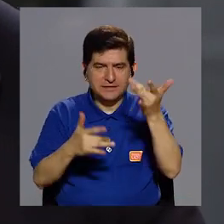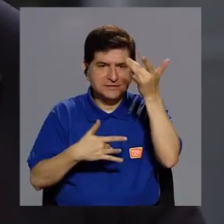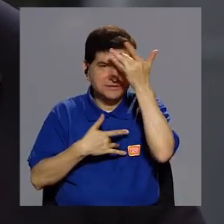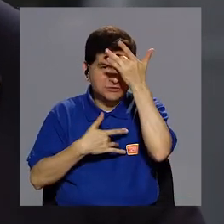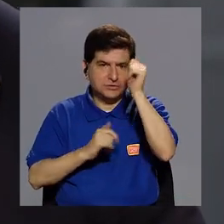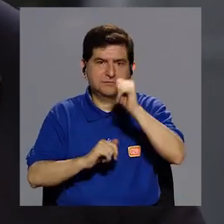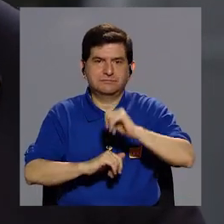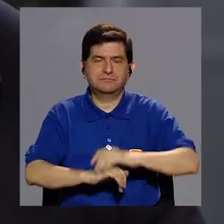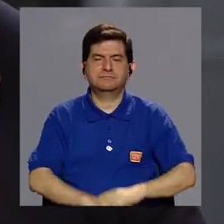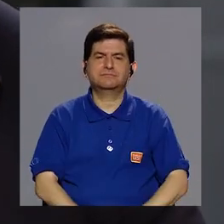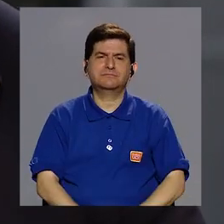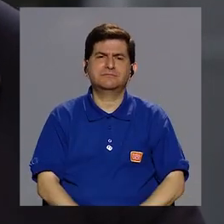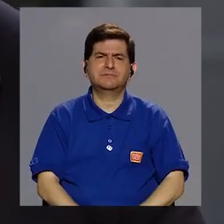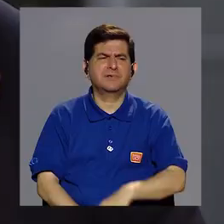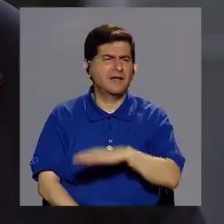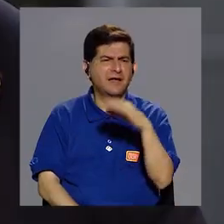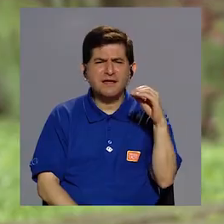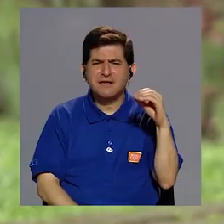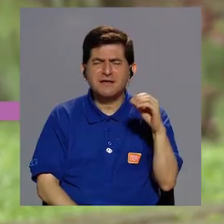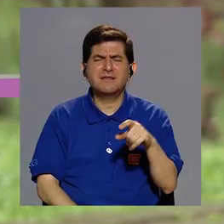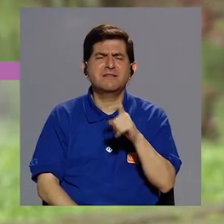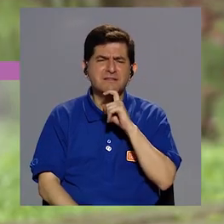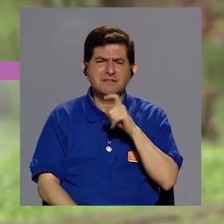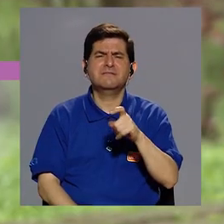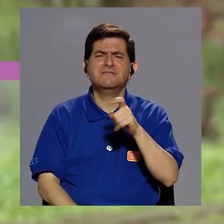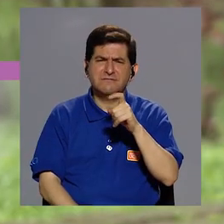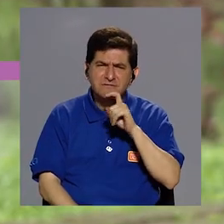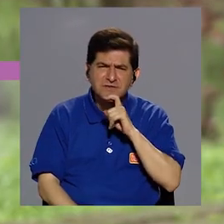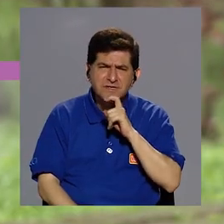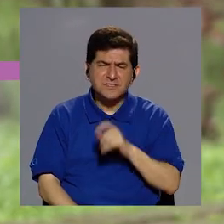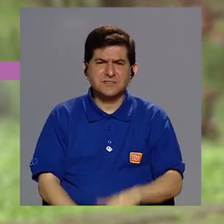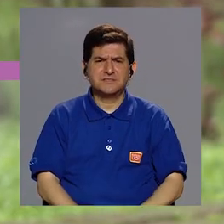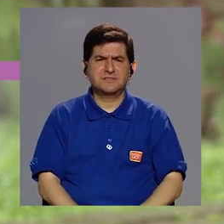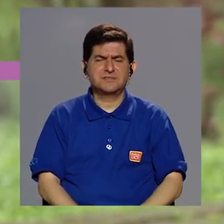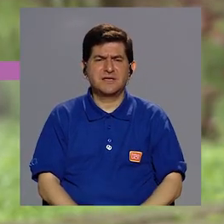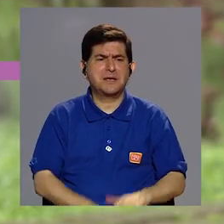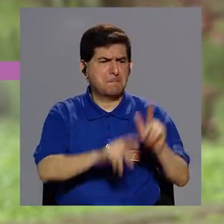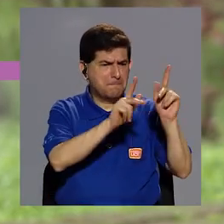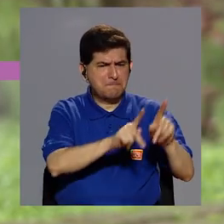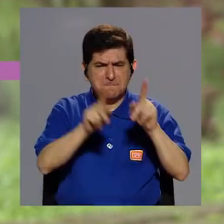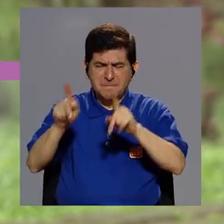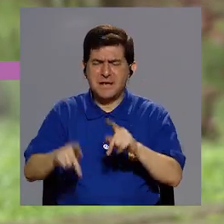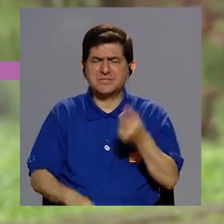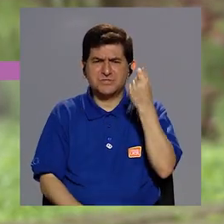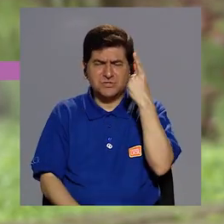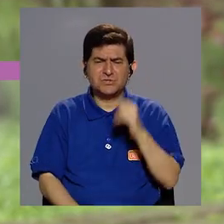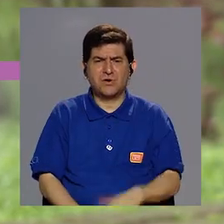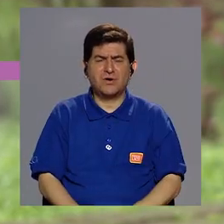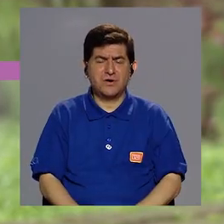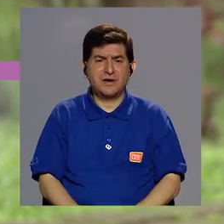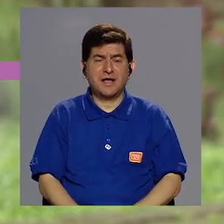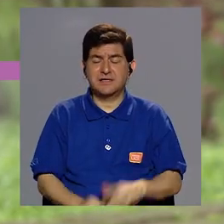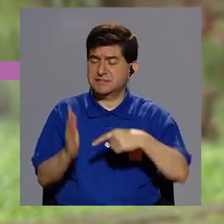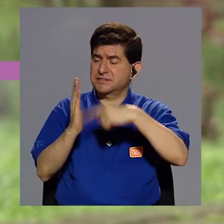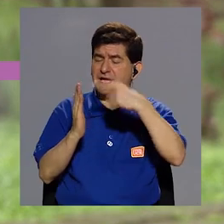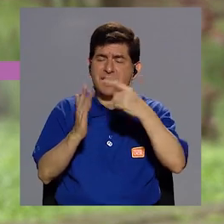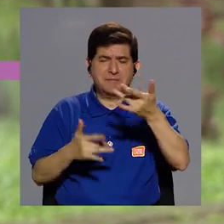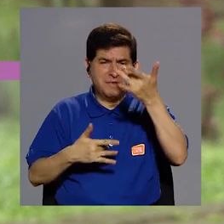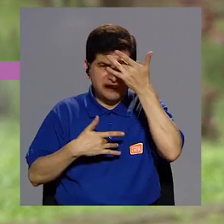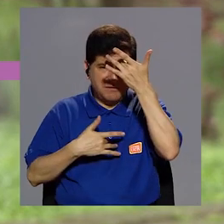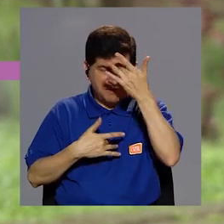en la atención de estas enfermedades. Doctor, ¿y cómo cuesta que los sistemas y que las personas entiendan que el perfil